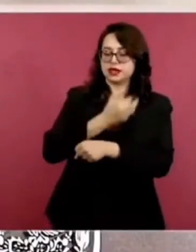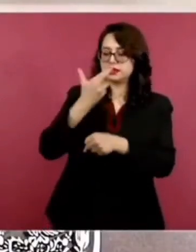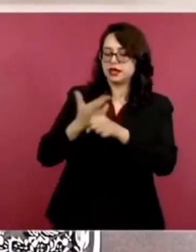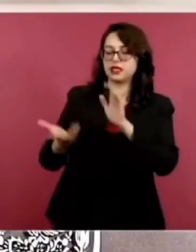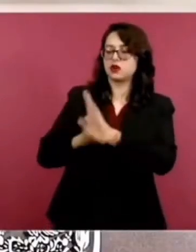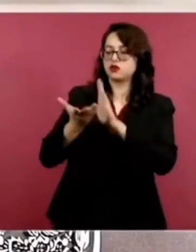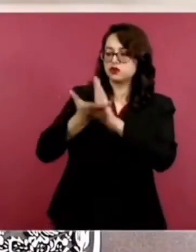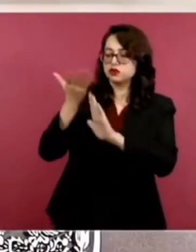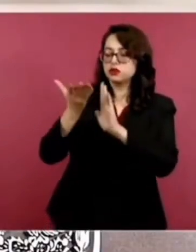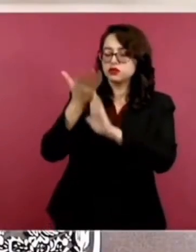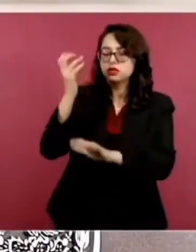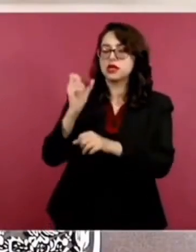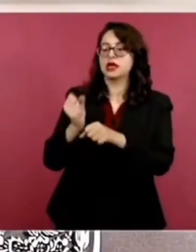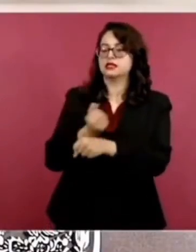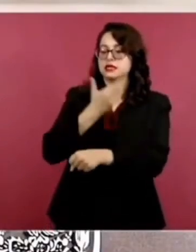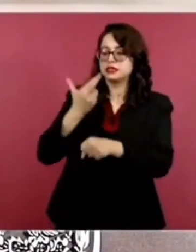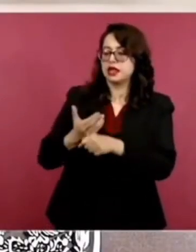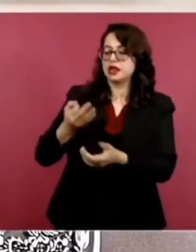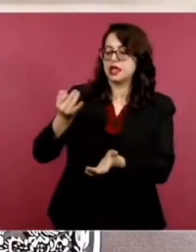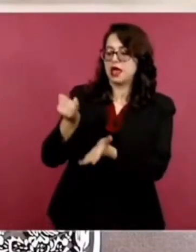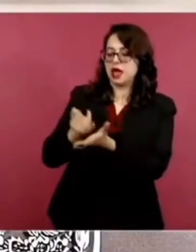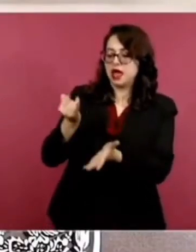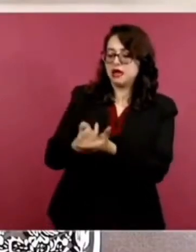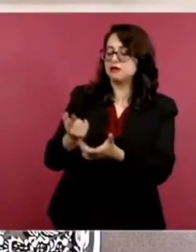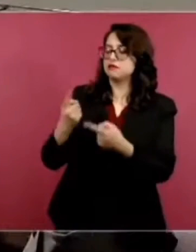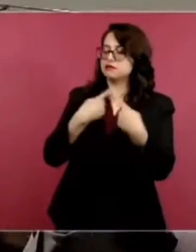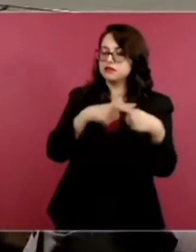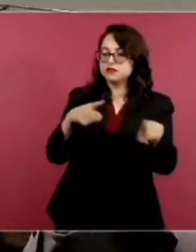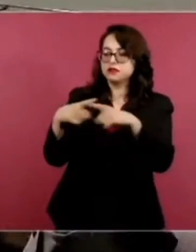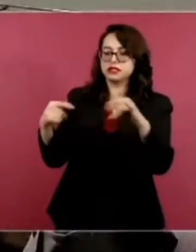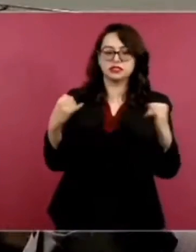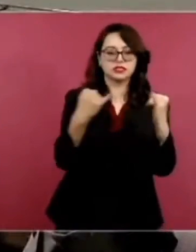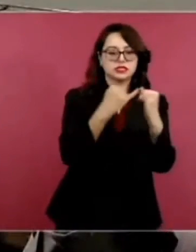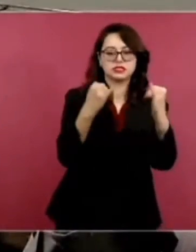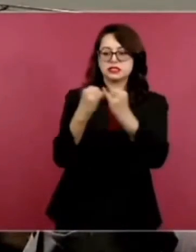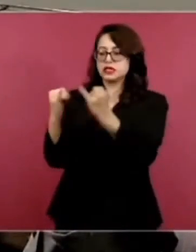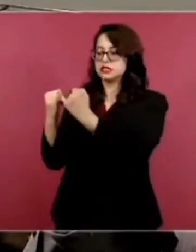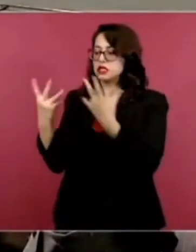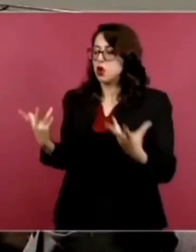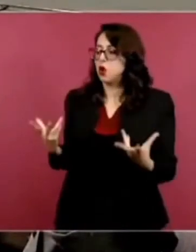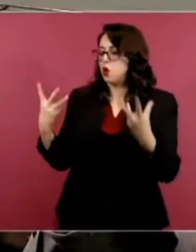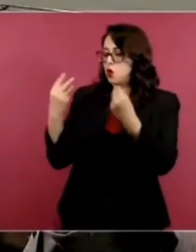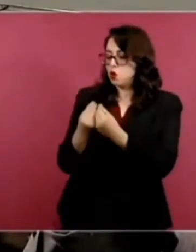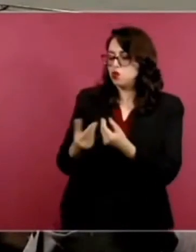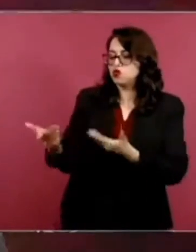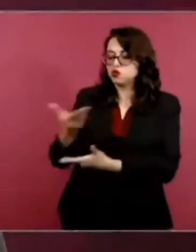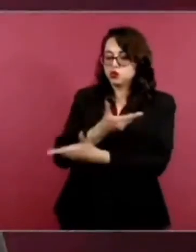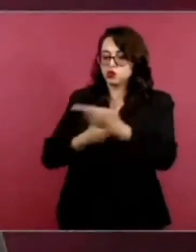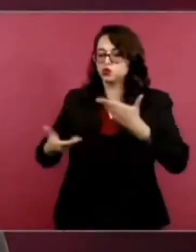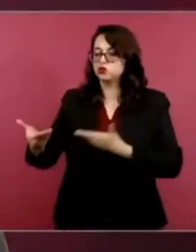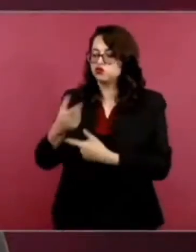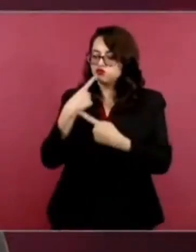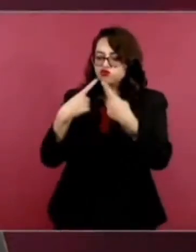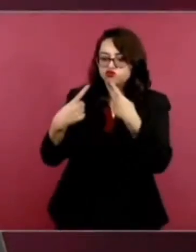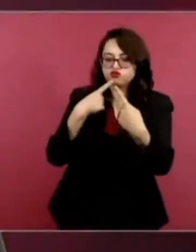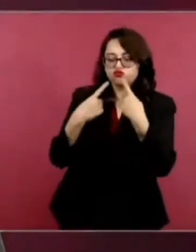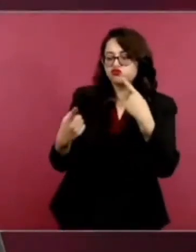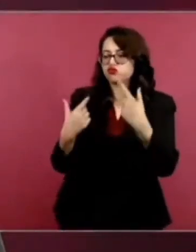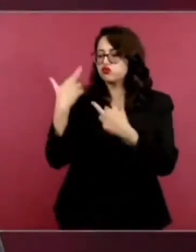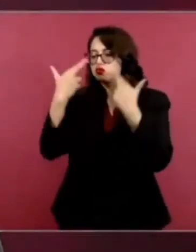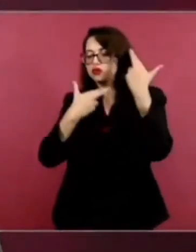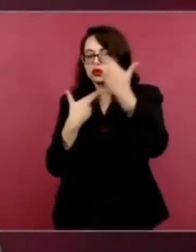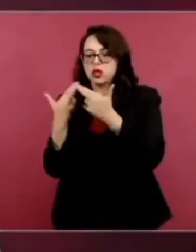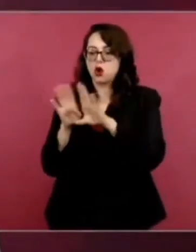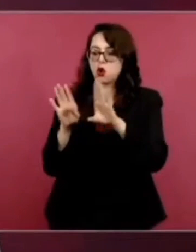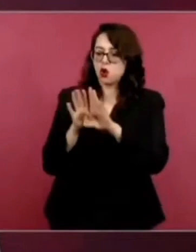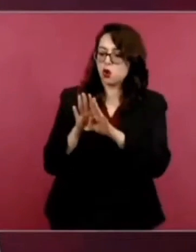Finanzas de la Ciudad de México y otras instancias para supervisar los avances de obra. Estas